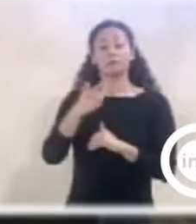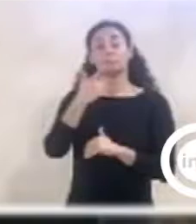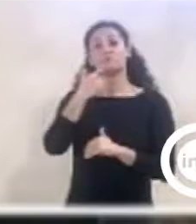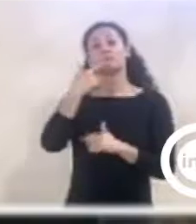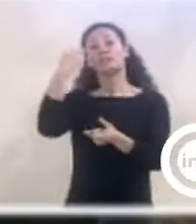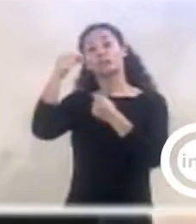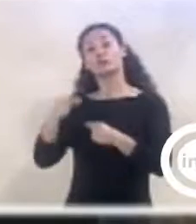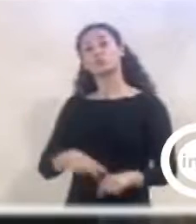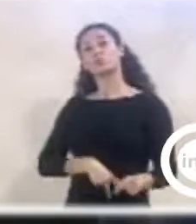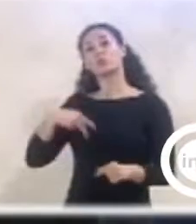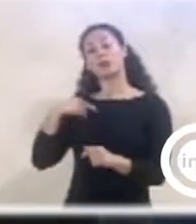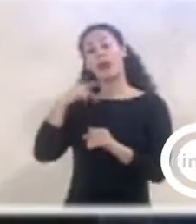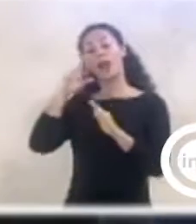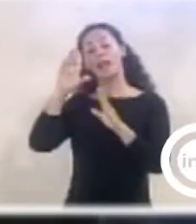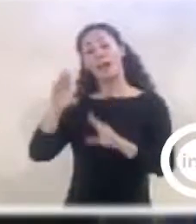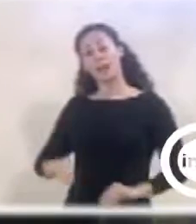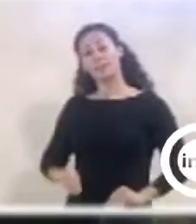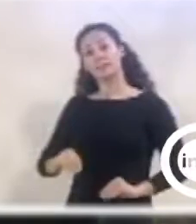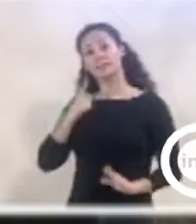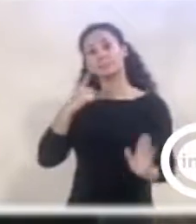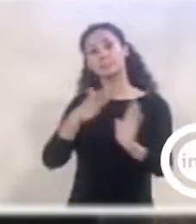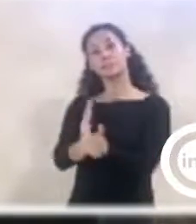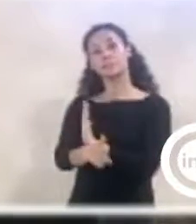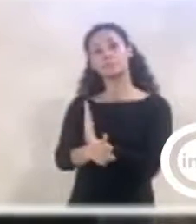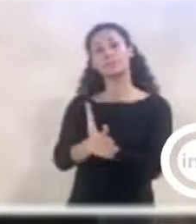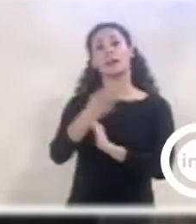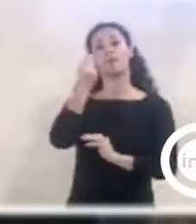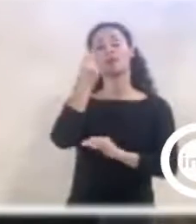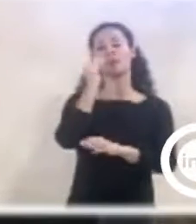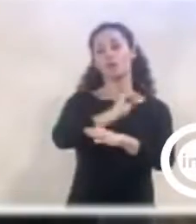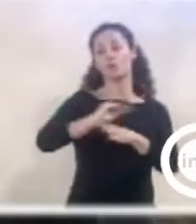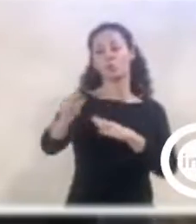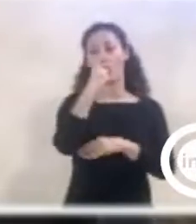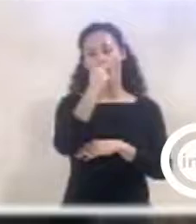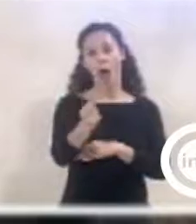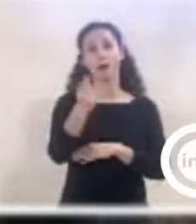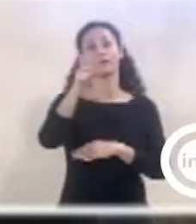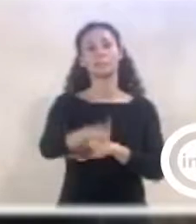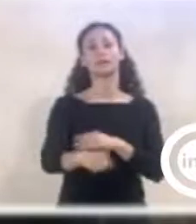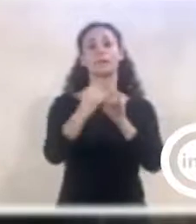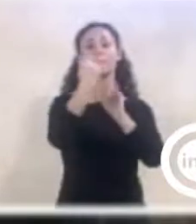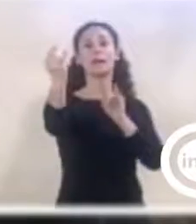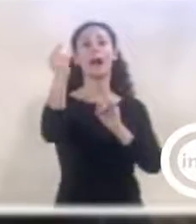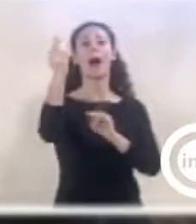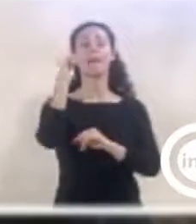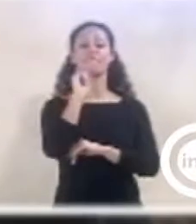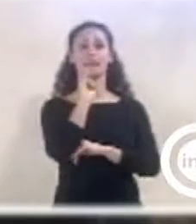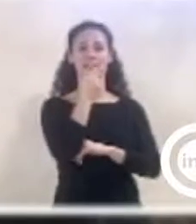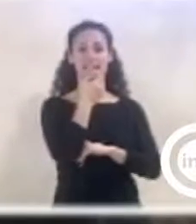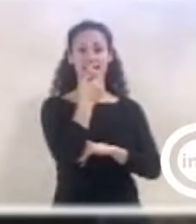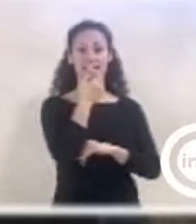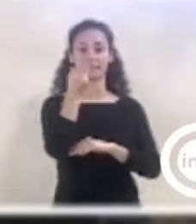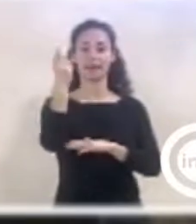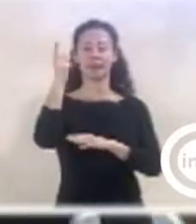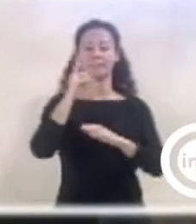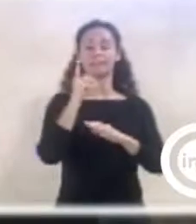a 350 millones de euros para el AVE, a la rehabilitación del cable inglés y al hospital provincial o a la subida de salario